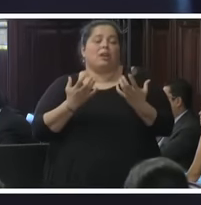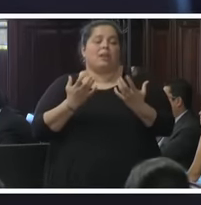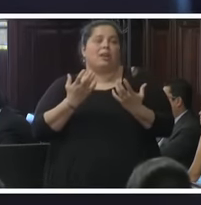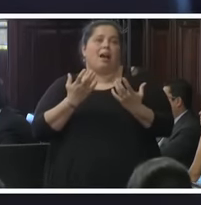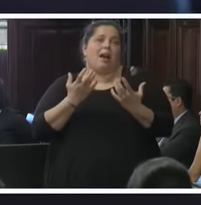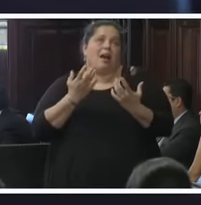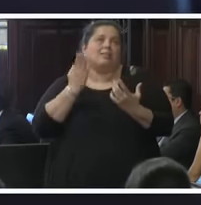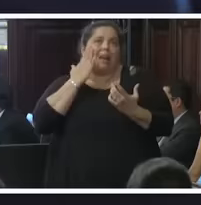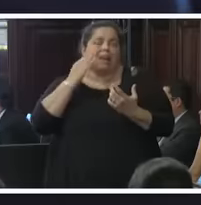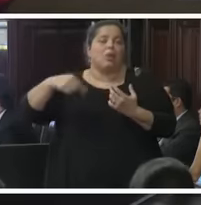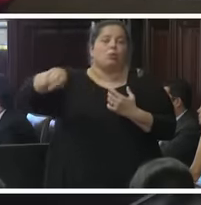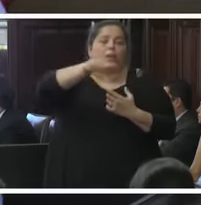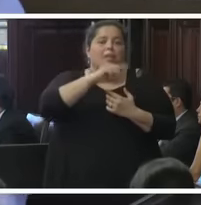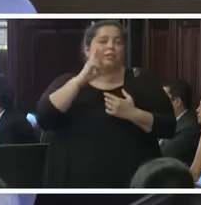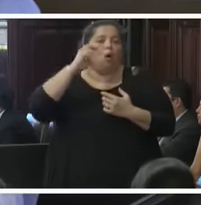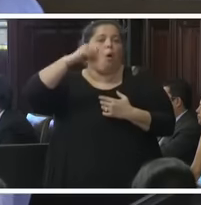ustedes.